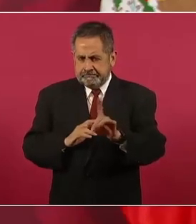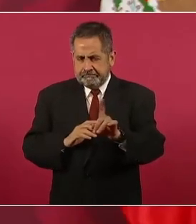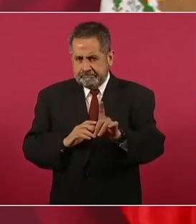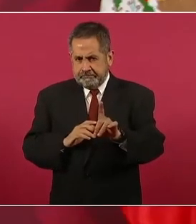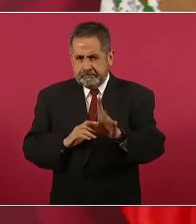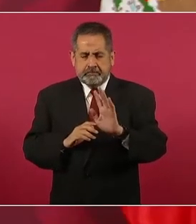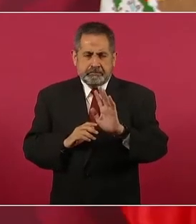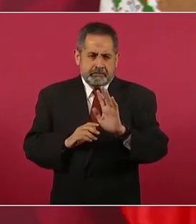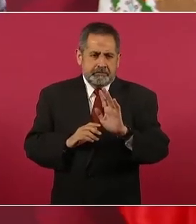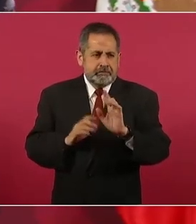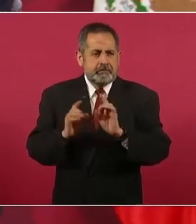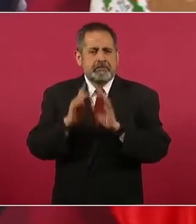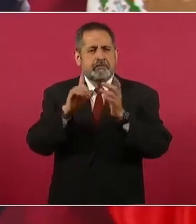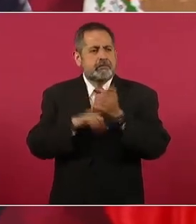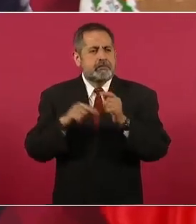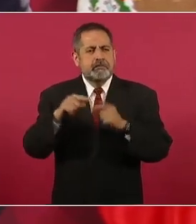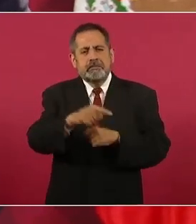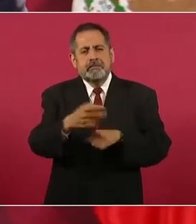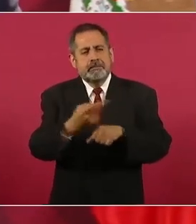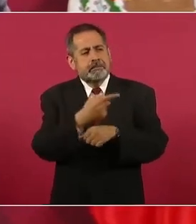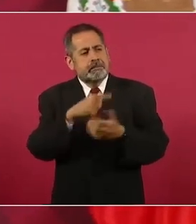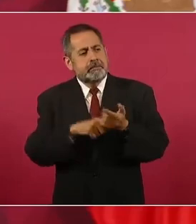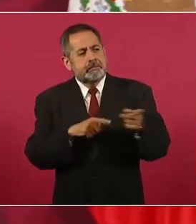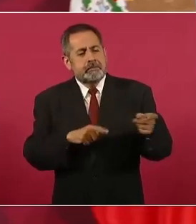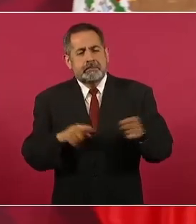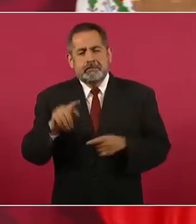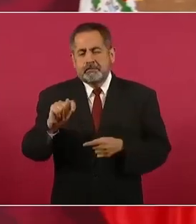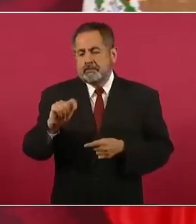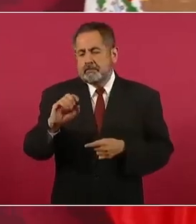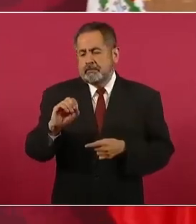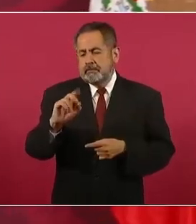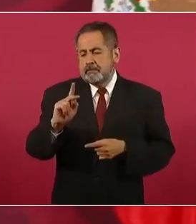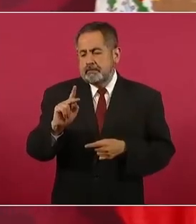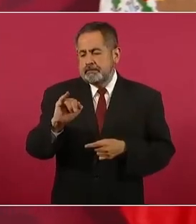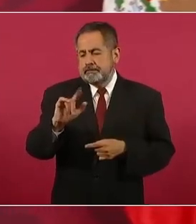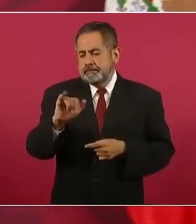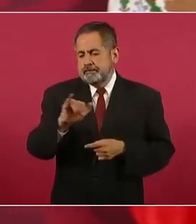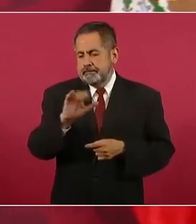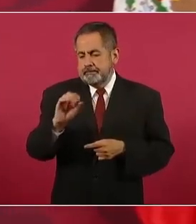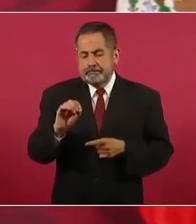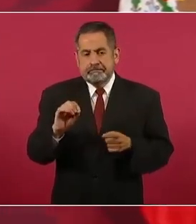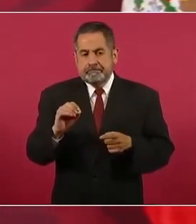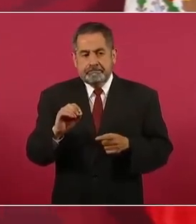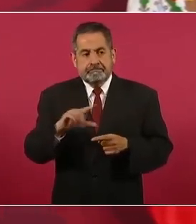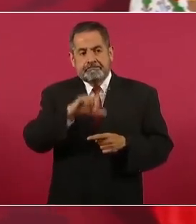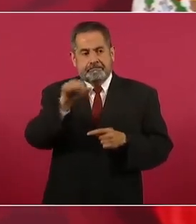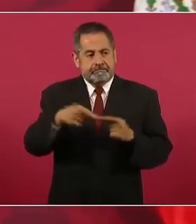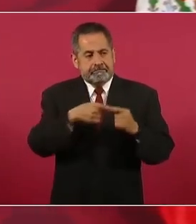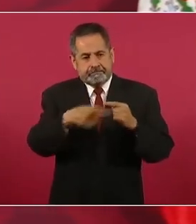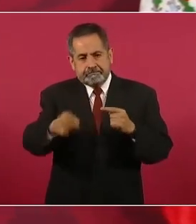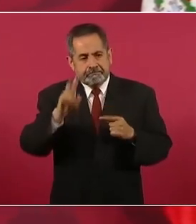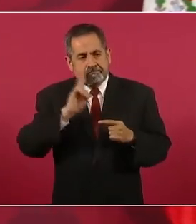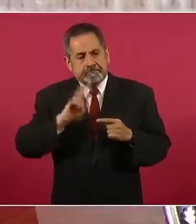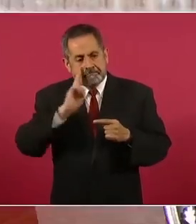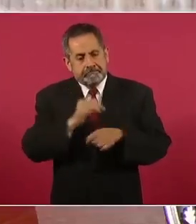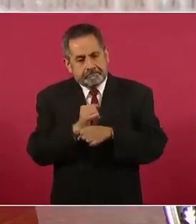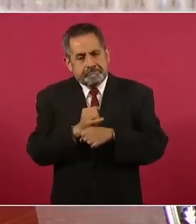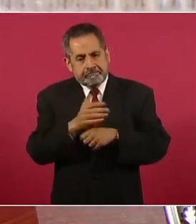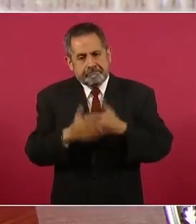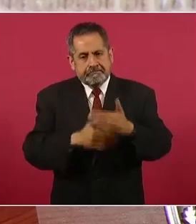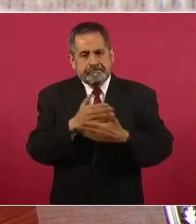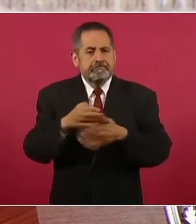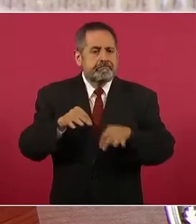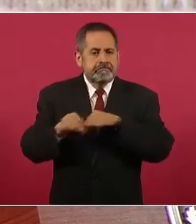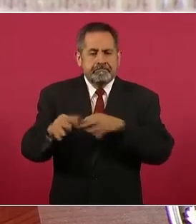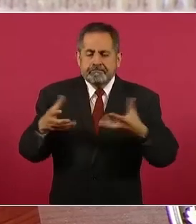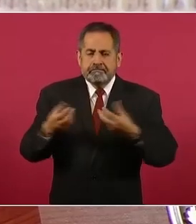Surge por lo de topilejo. Entonces, a partir de ahí, es un